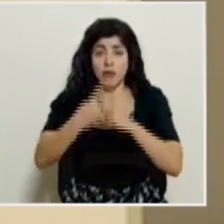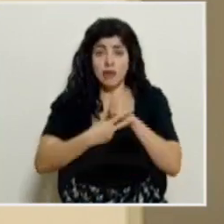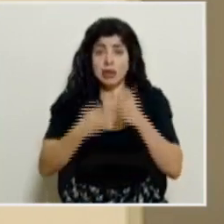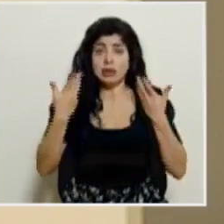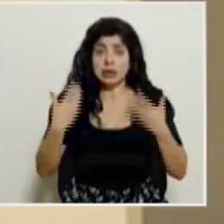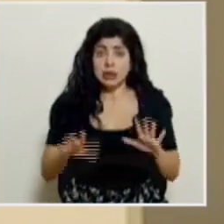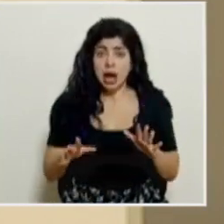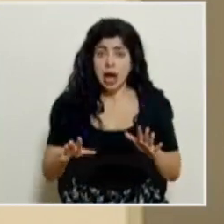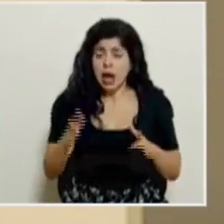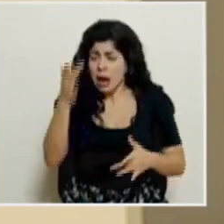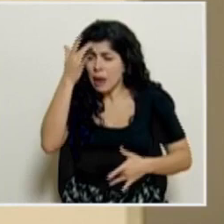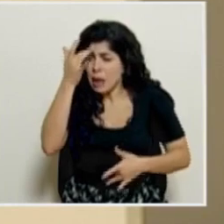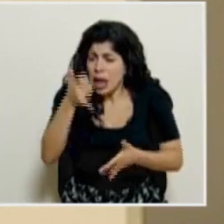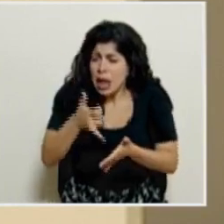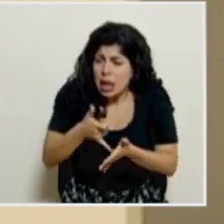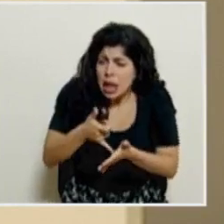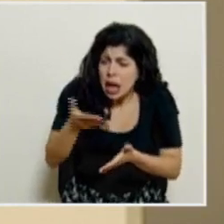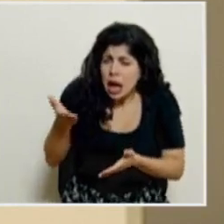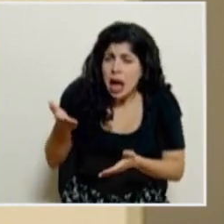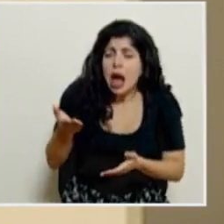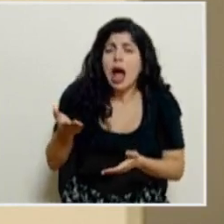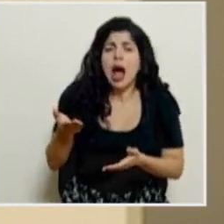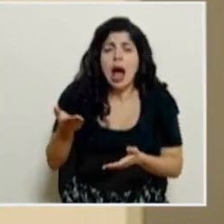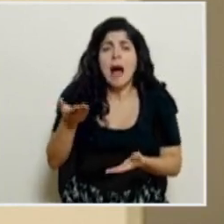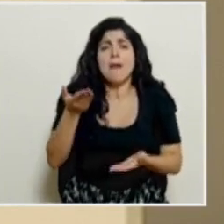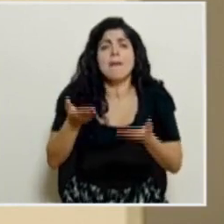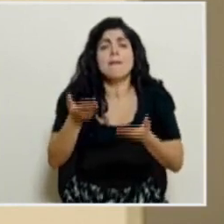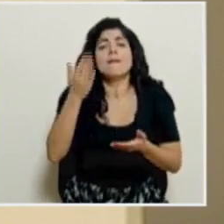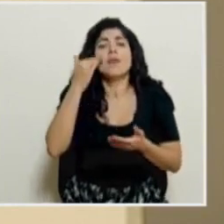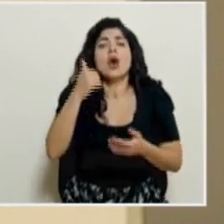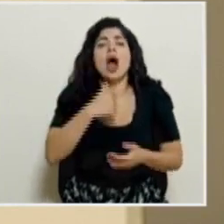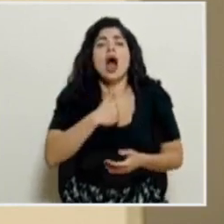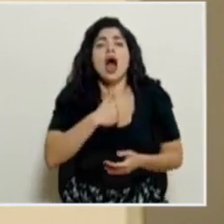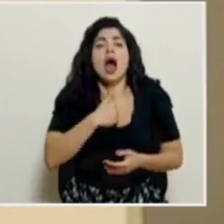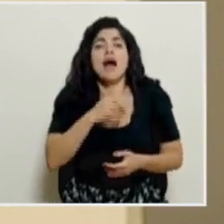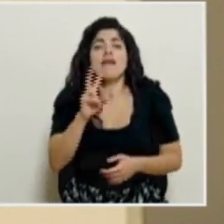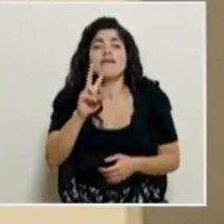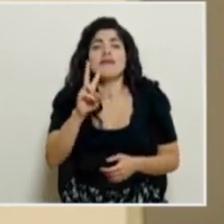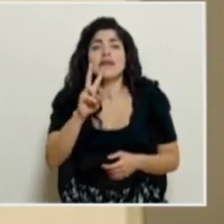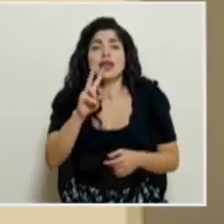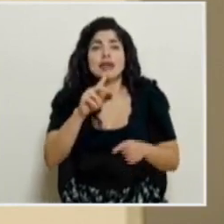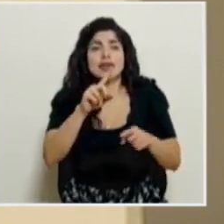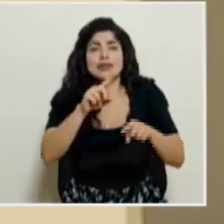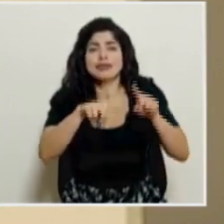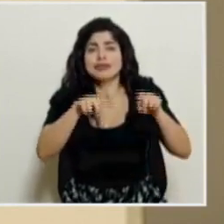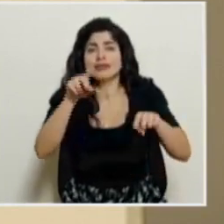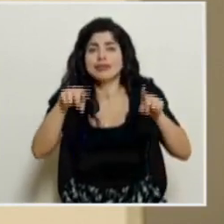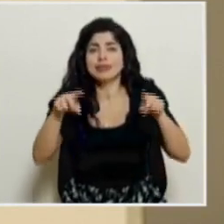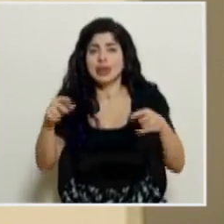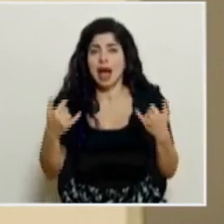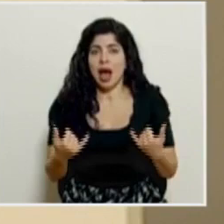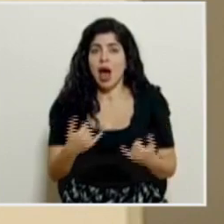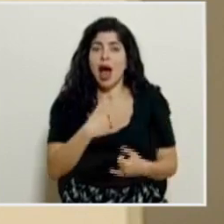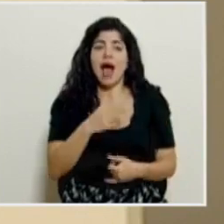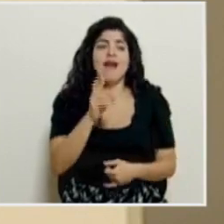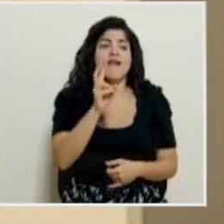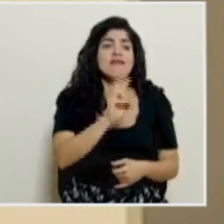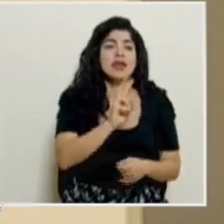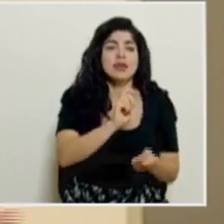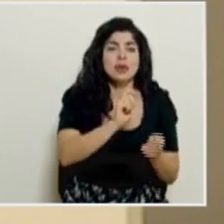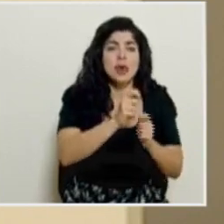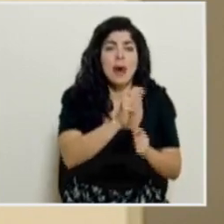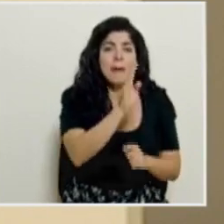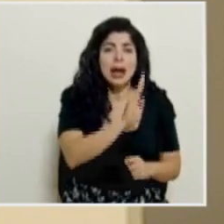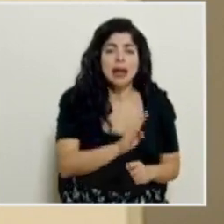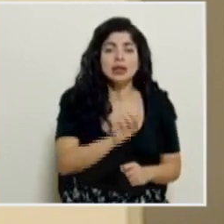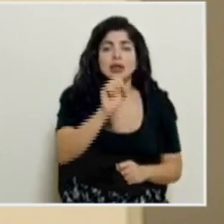Y esto se debe, como decía el señor ministro, probablemente a las variantes del virus que estamos enfrentando en estos momentos, la variante brasileña,